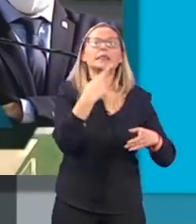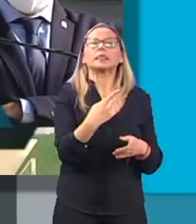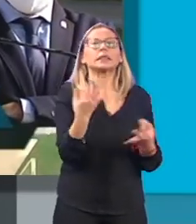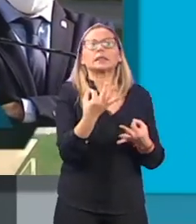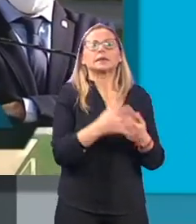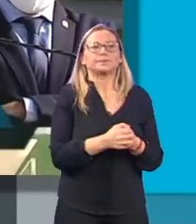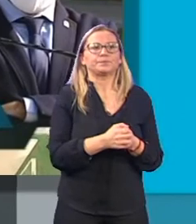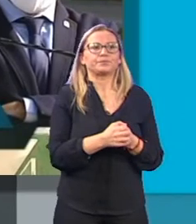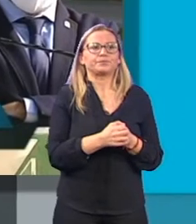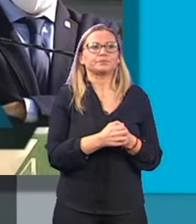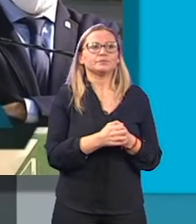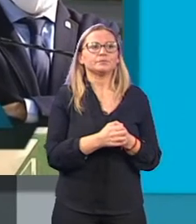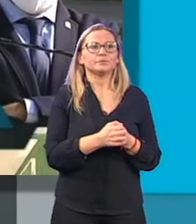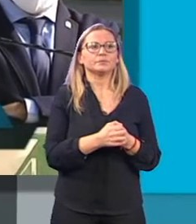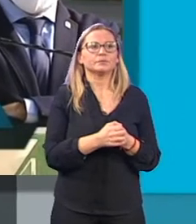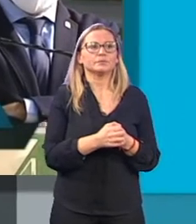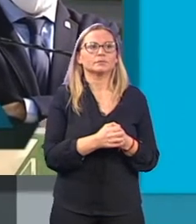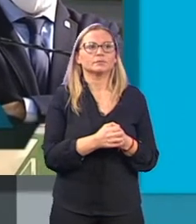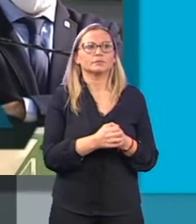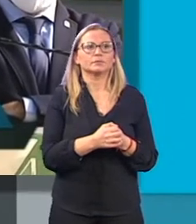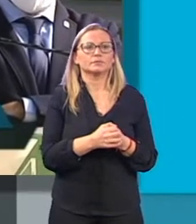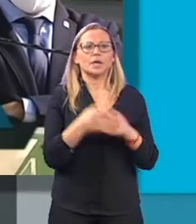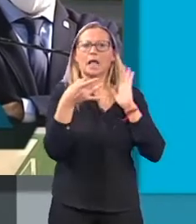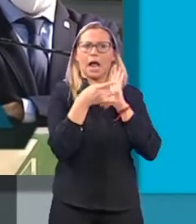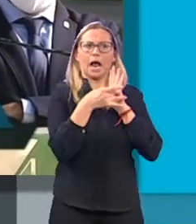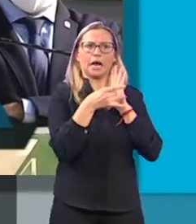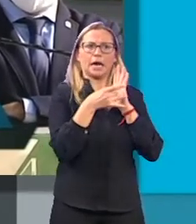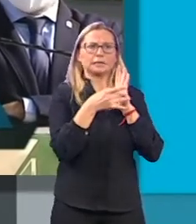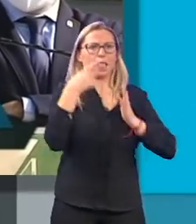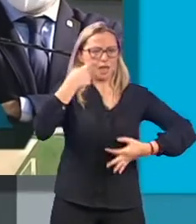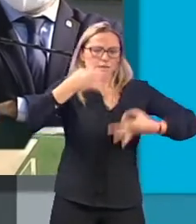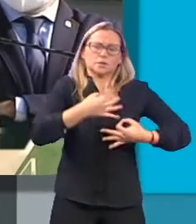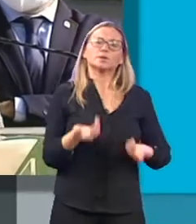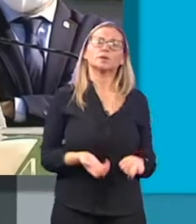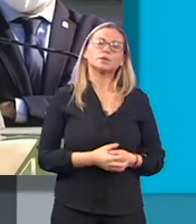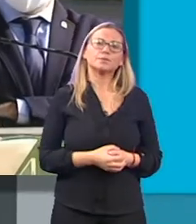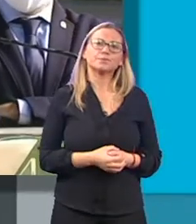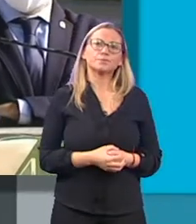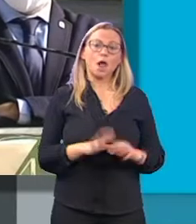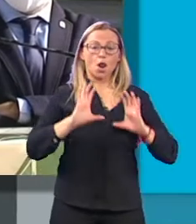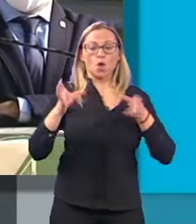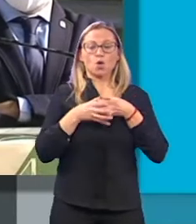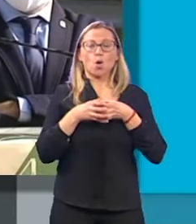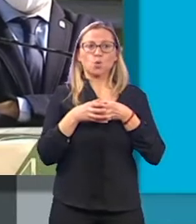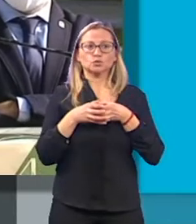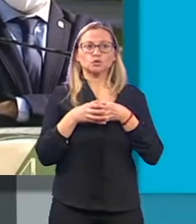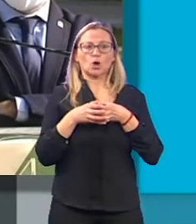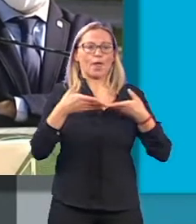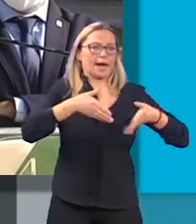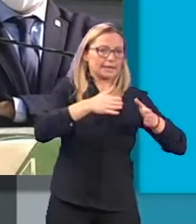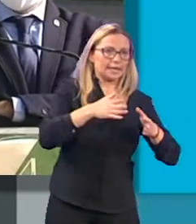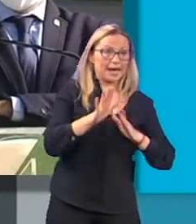decirles también que garantizan toda su seguridad, el conjunto también, no solo de